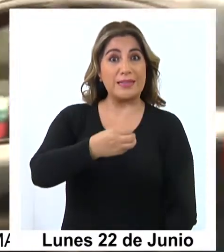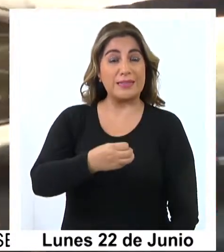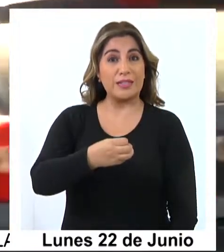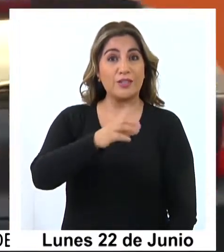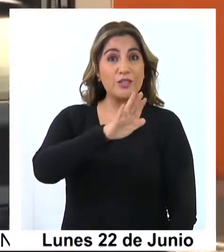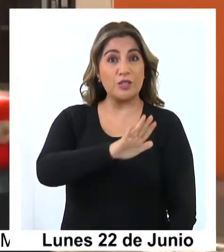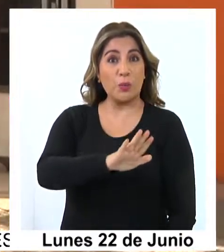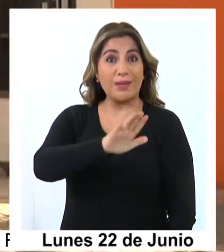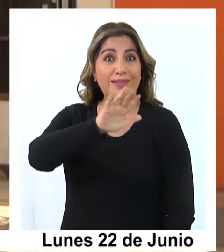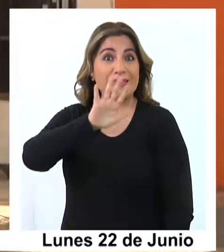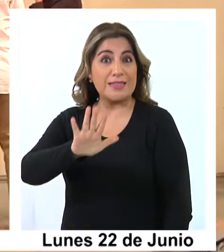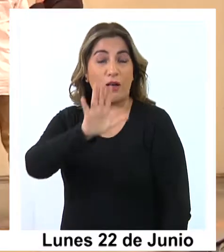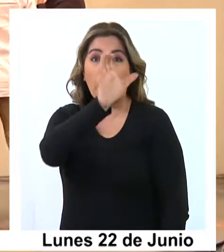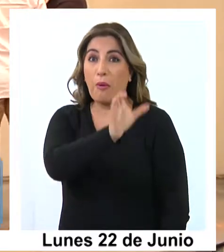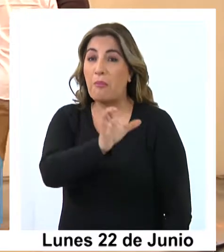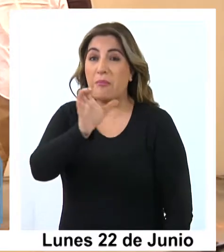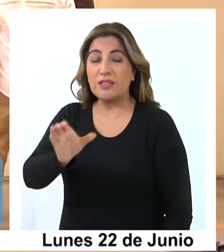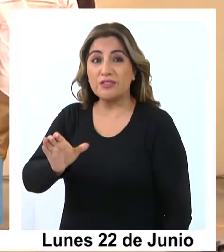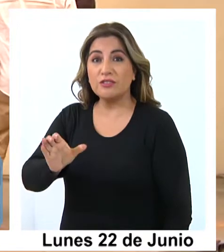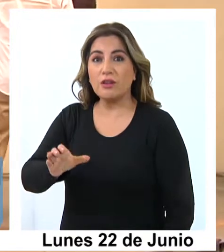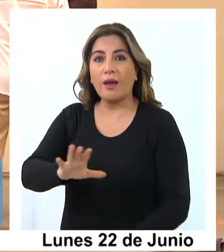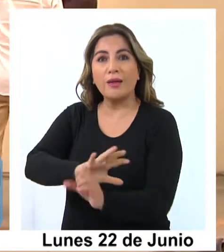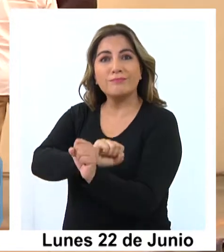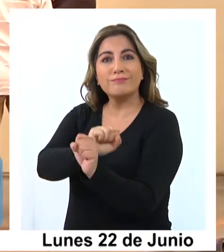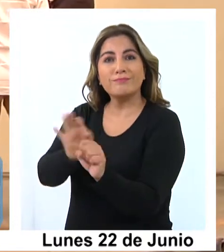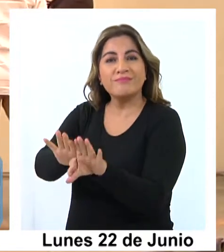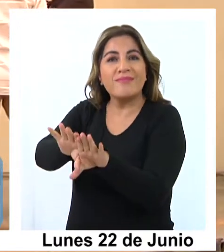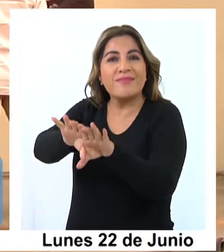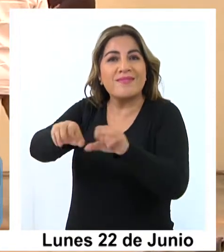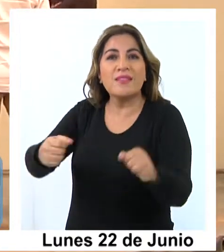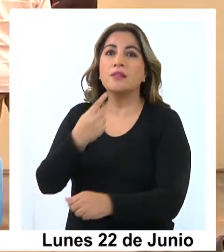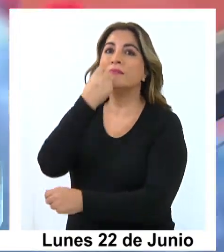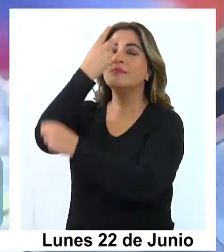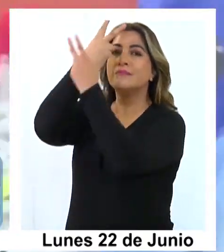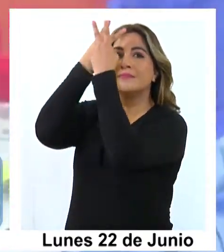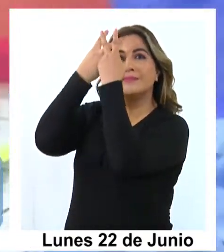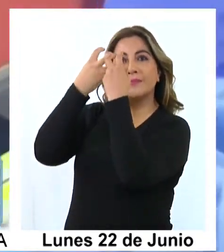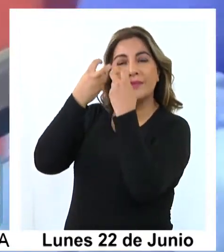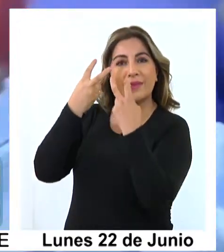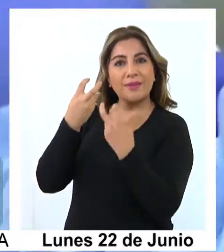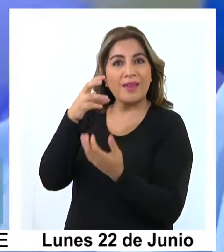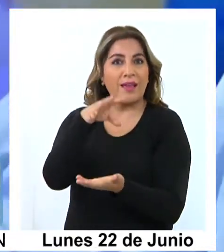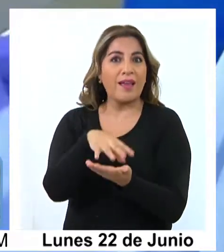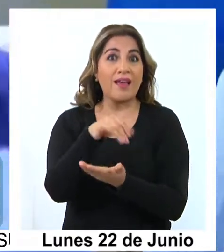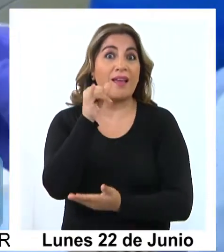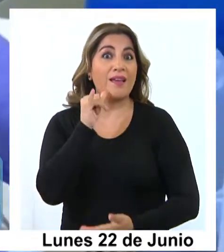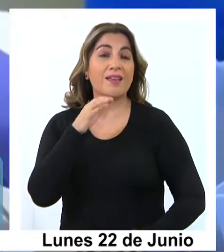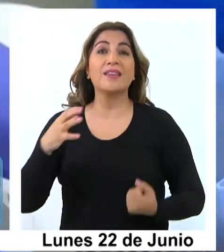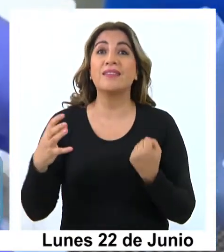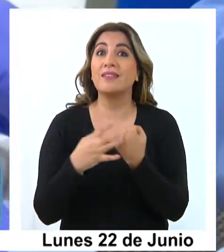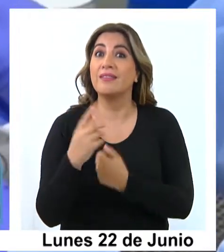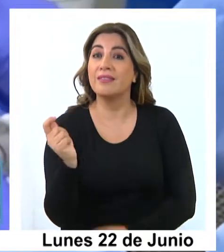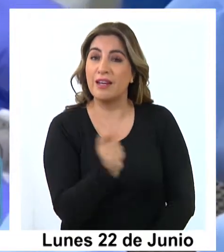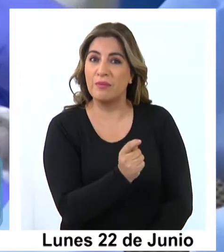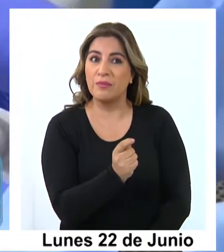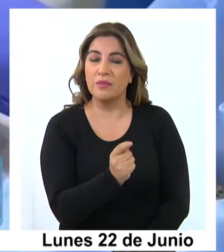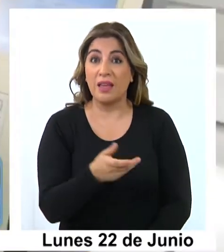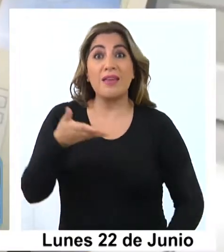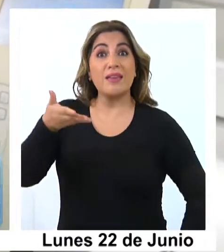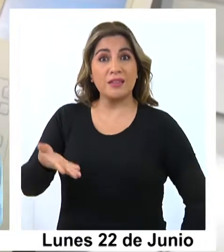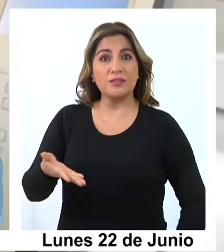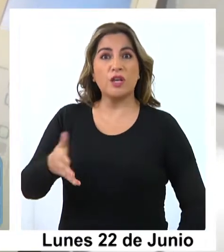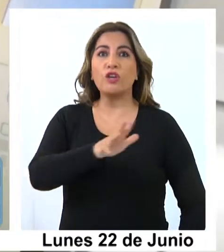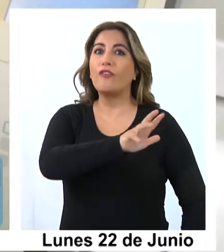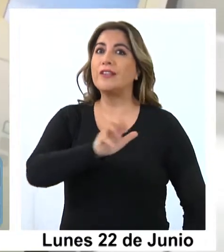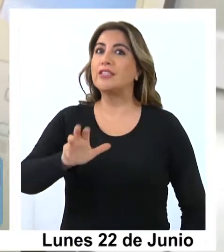5.355 personas han dado positivo el examen para detectar coronavirus en la región de Tarapacá, de los cuales